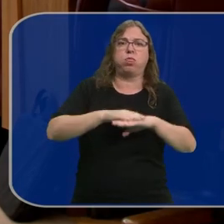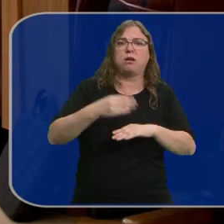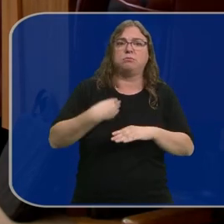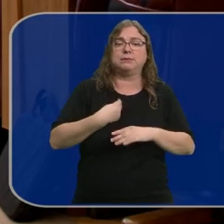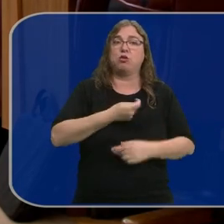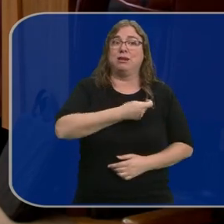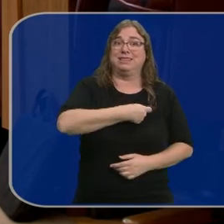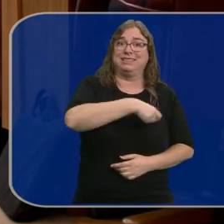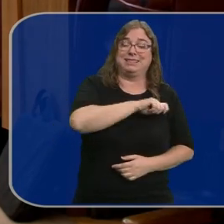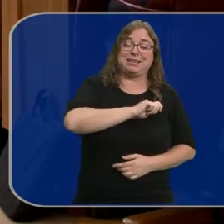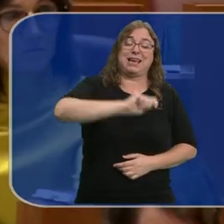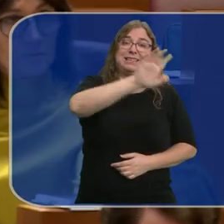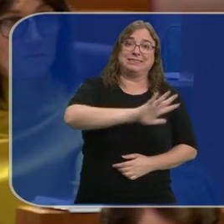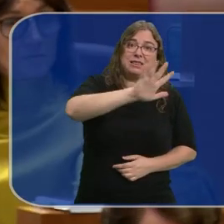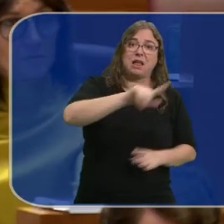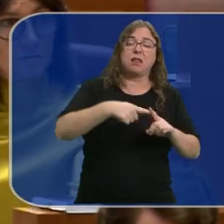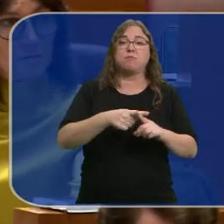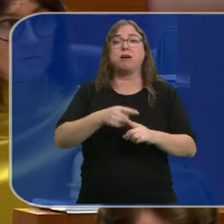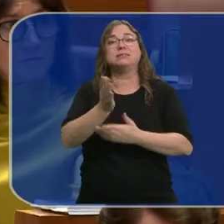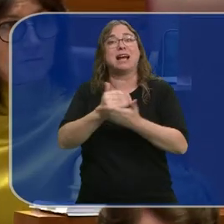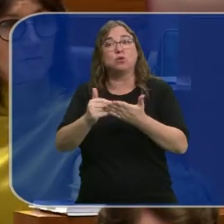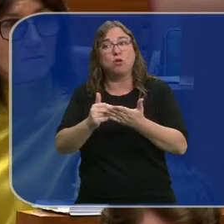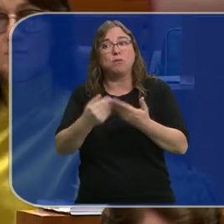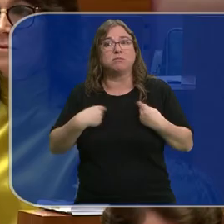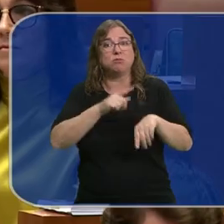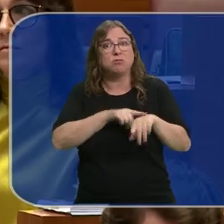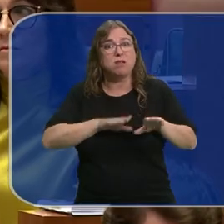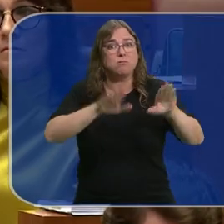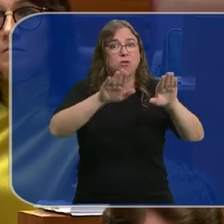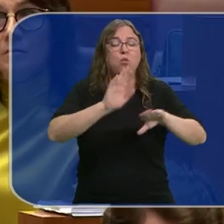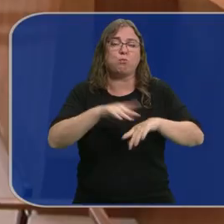estatal y la autonómica para que el procedimiento hubiese sido el mismo.